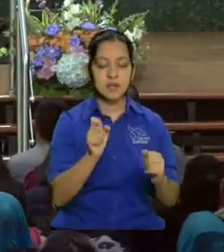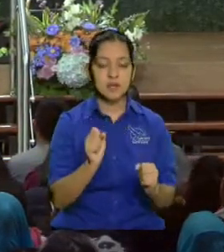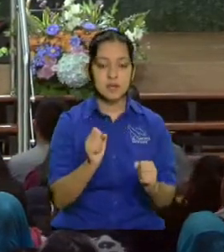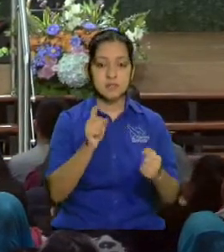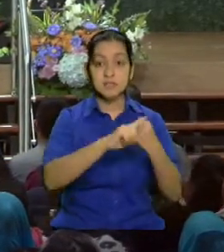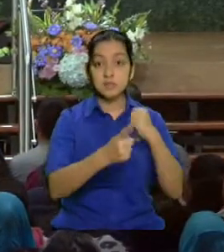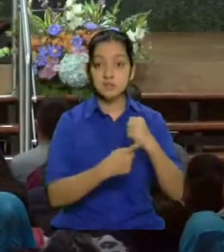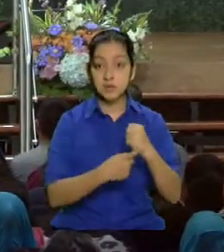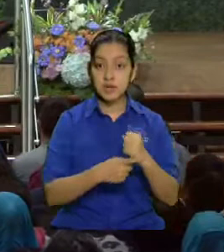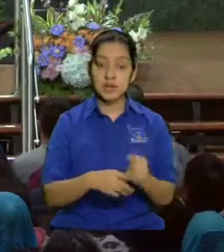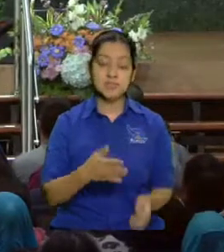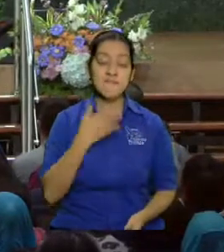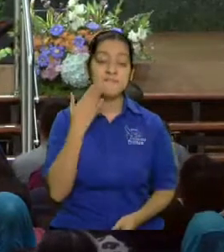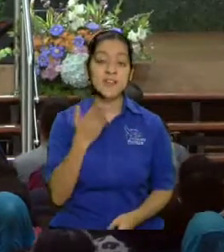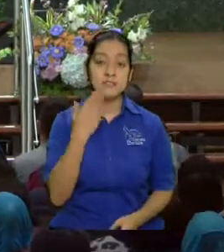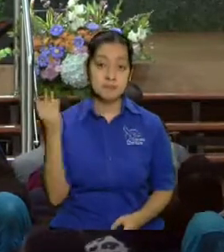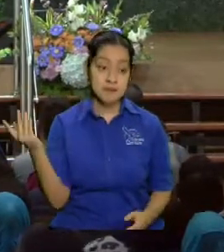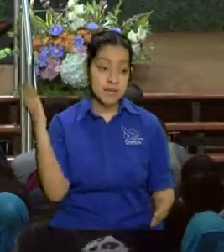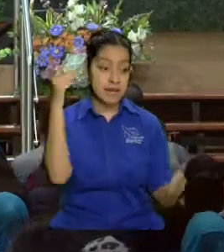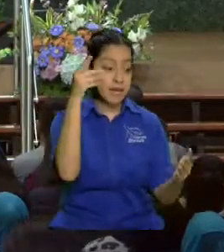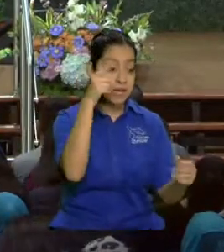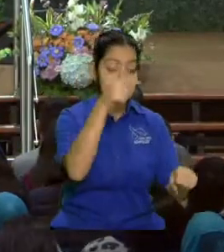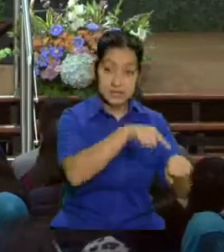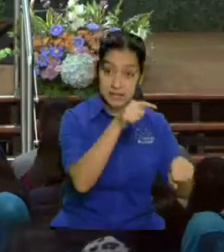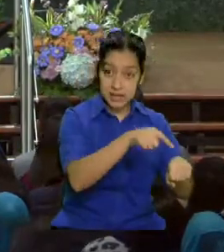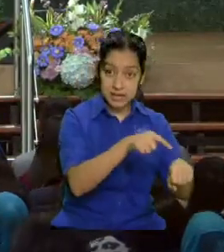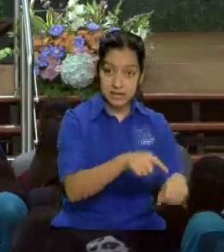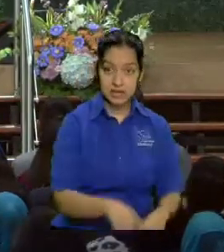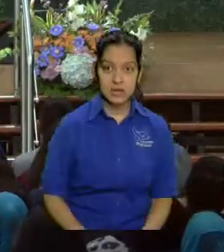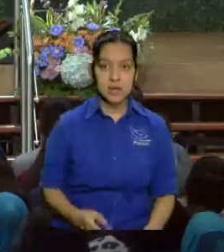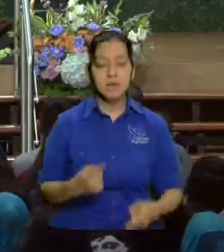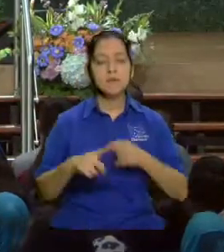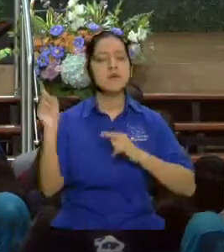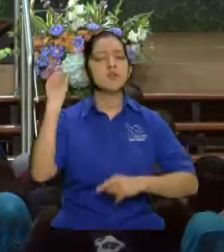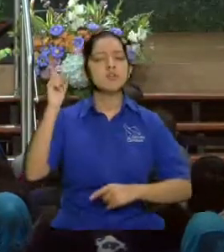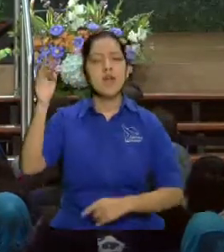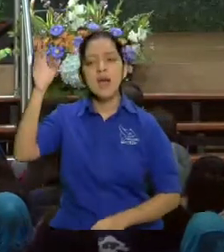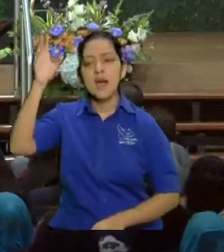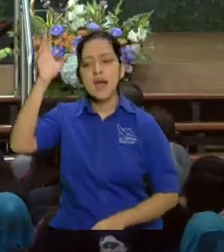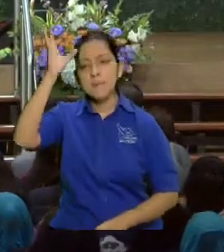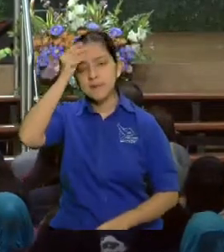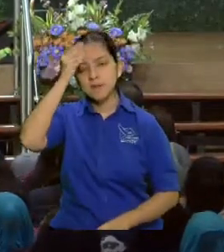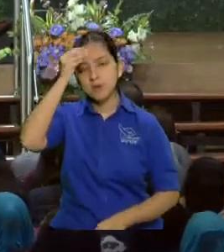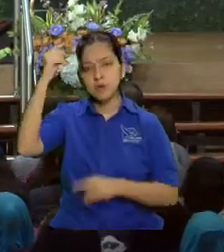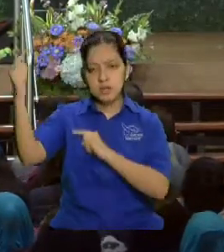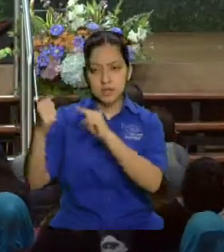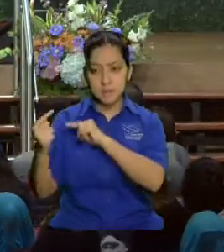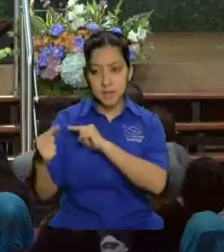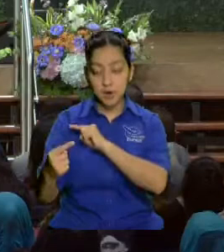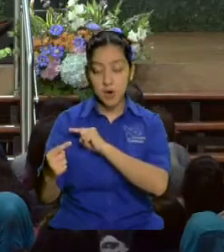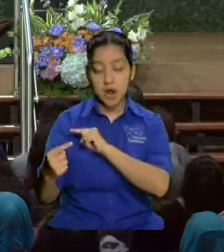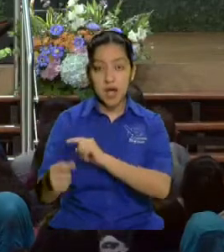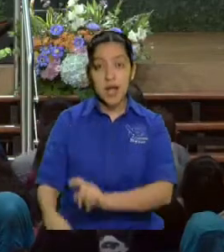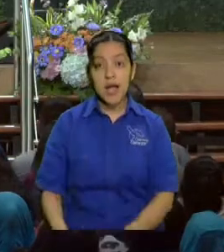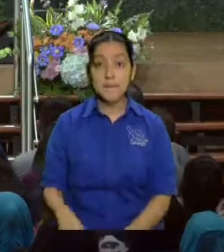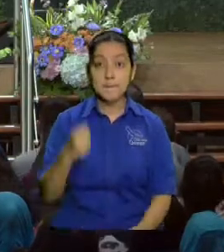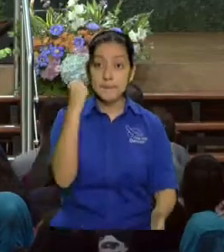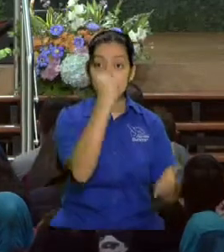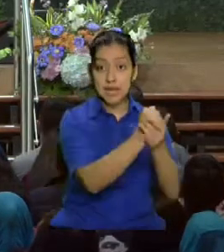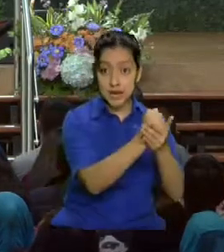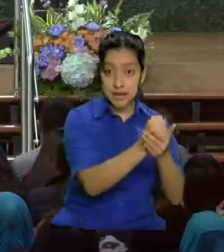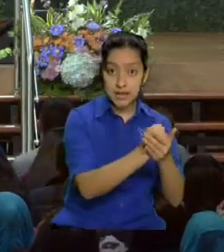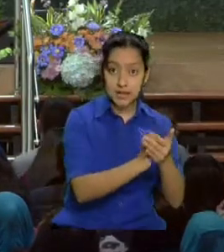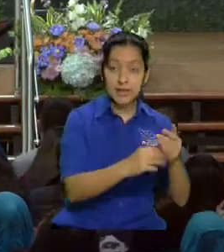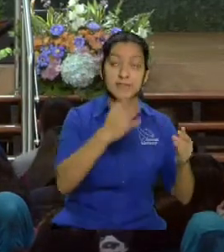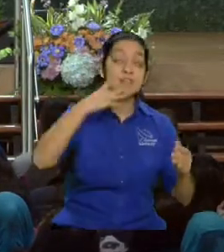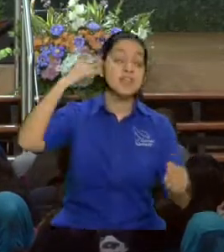Así que ya sé por dónde los voy a atacar. Pero ¿de dónde aprendió el enemigo a marcar? De Dios. Porque